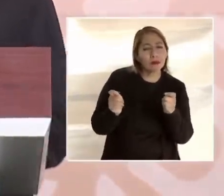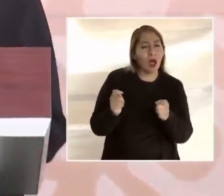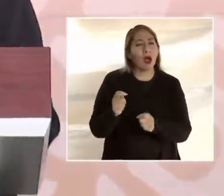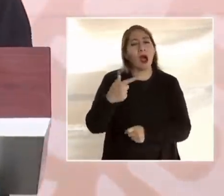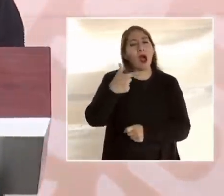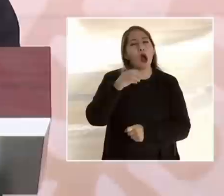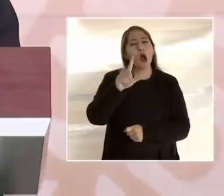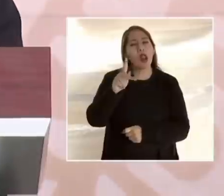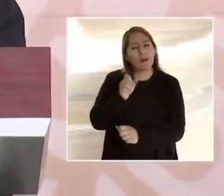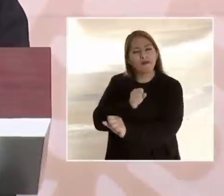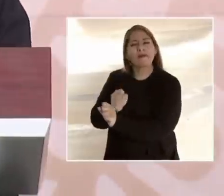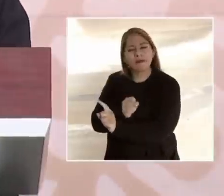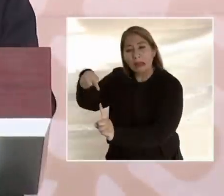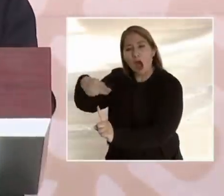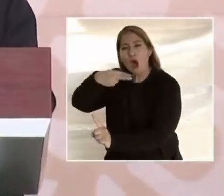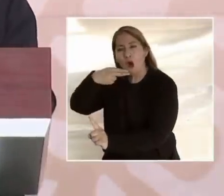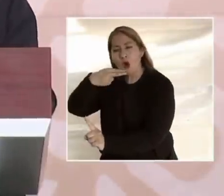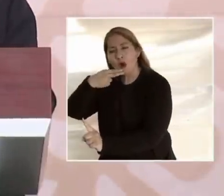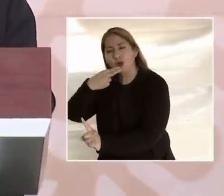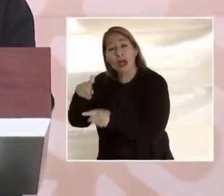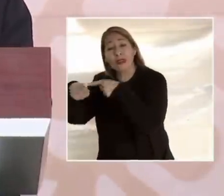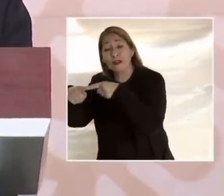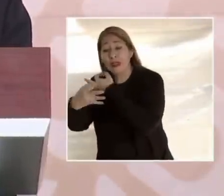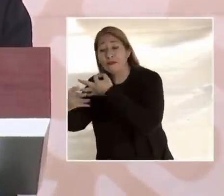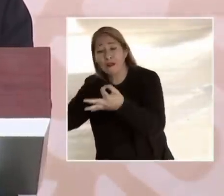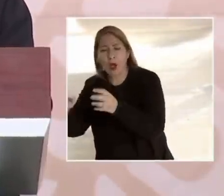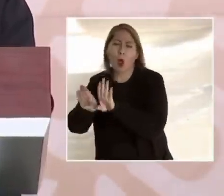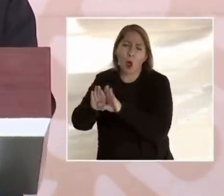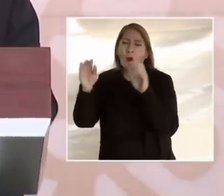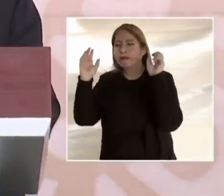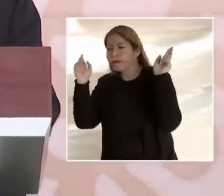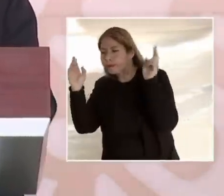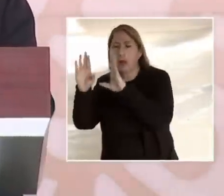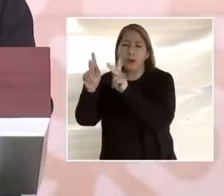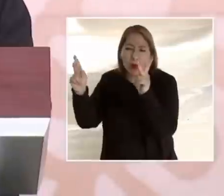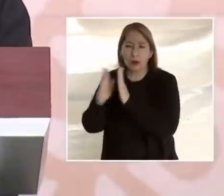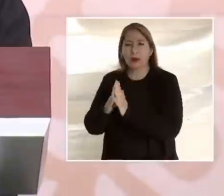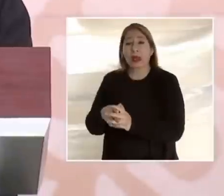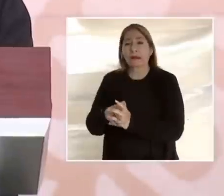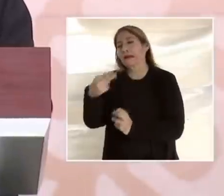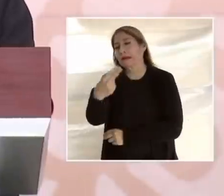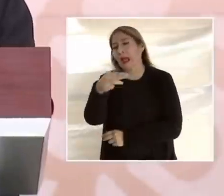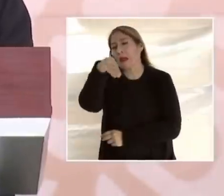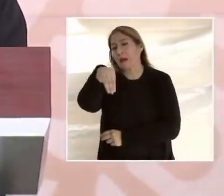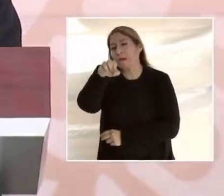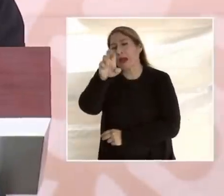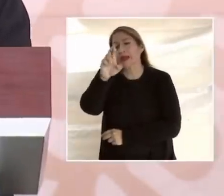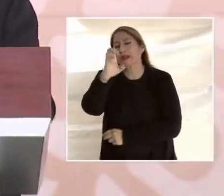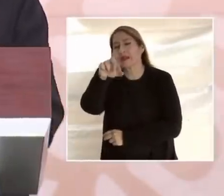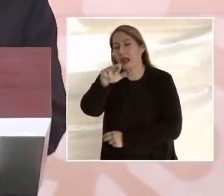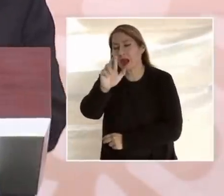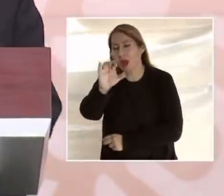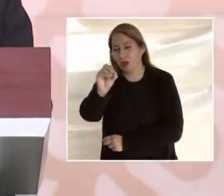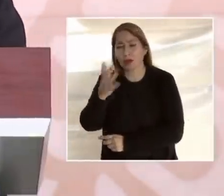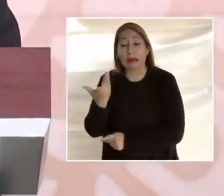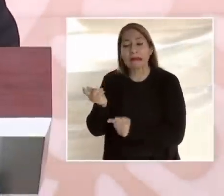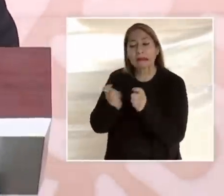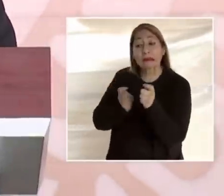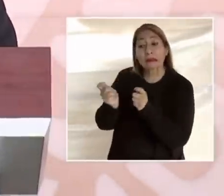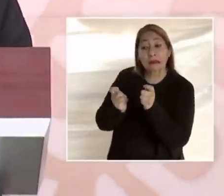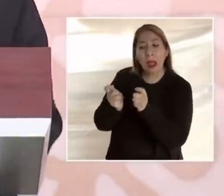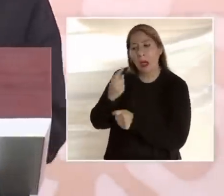de los medios de información que se venden o se alquilan, mercenarios, es estrategia que se aplica en casi todo el mundo